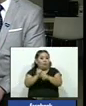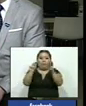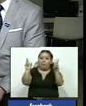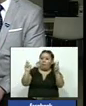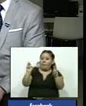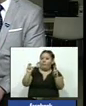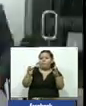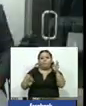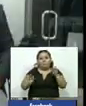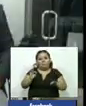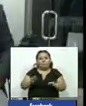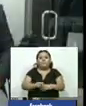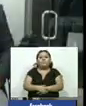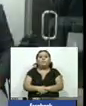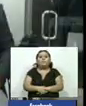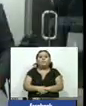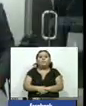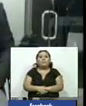seguridad